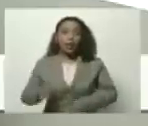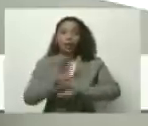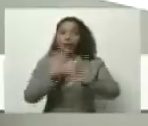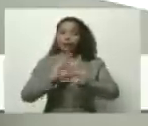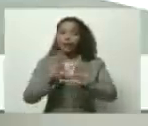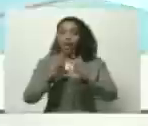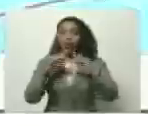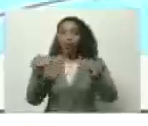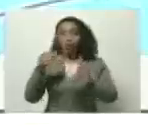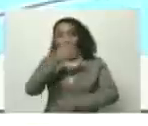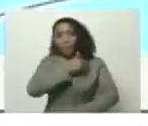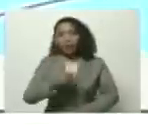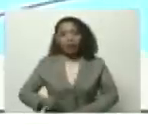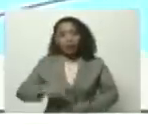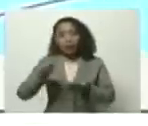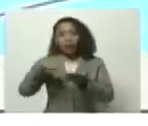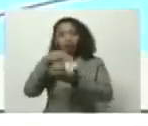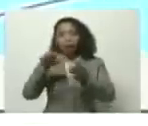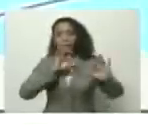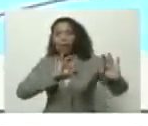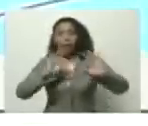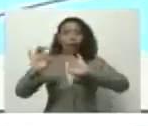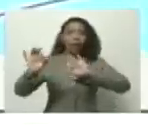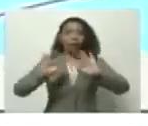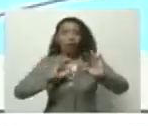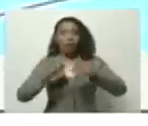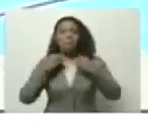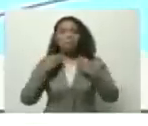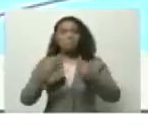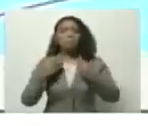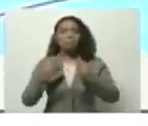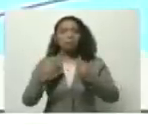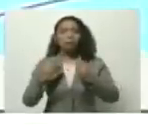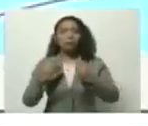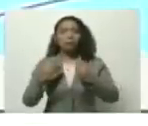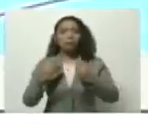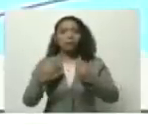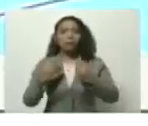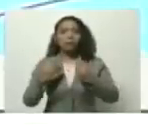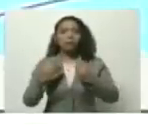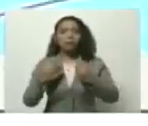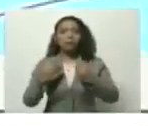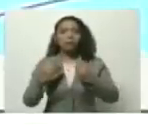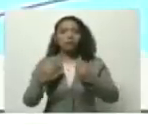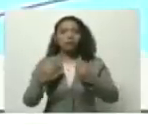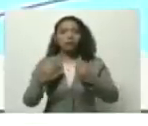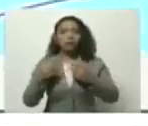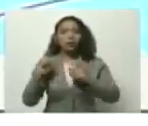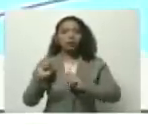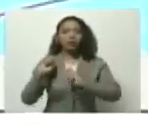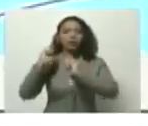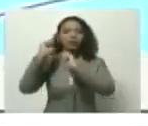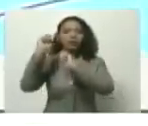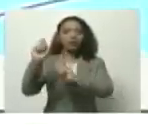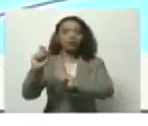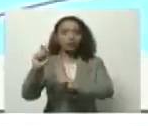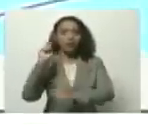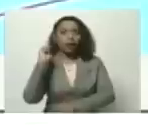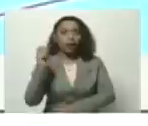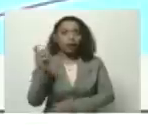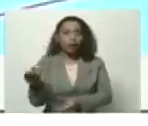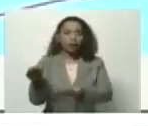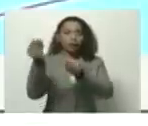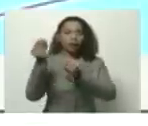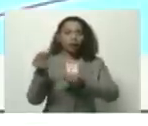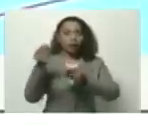todo el Ejecutivo Nacional preparado para esta designación que nos dio y